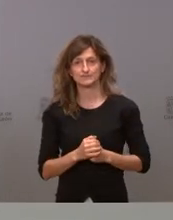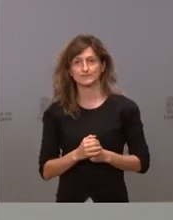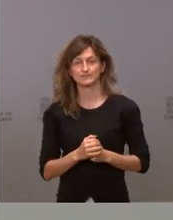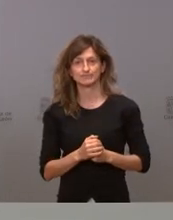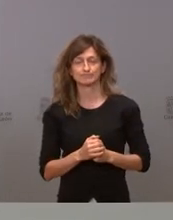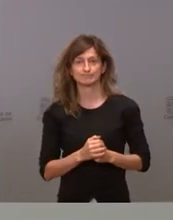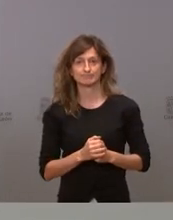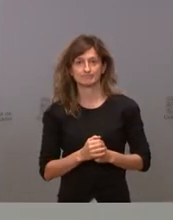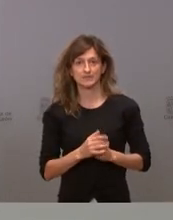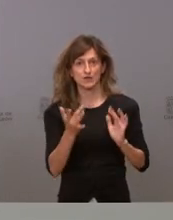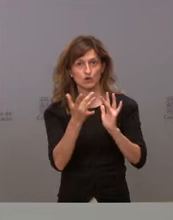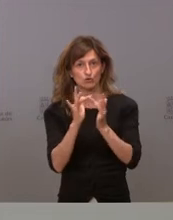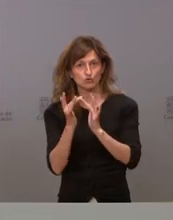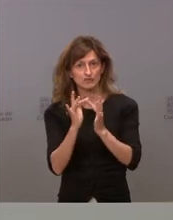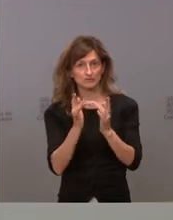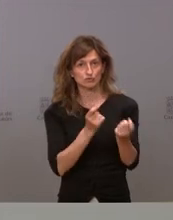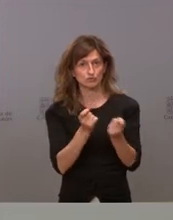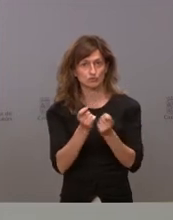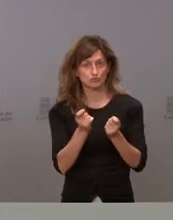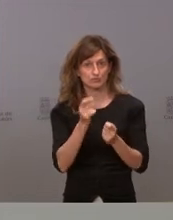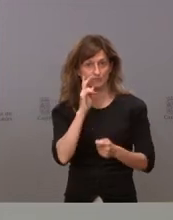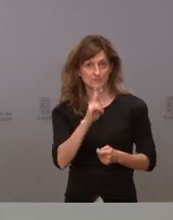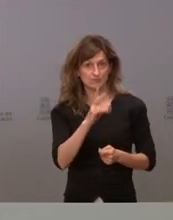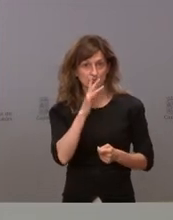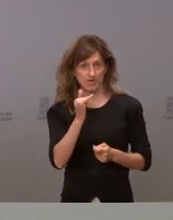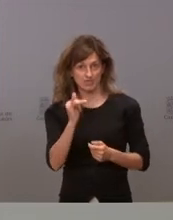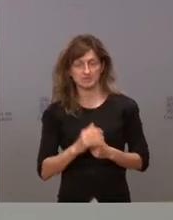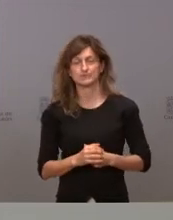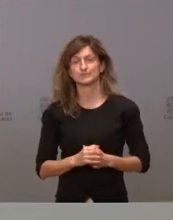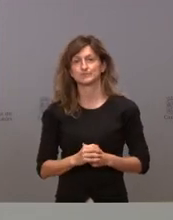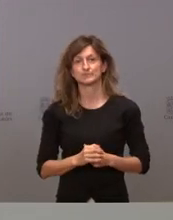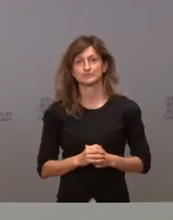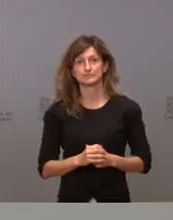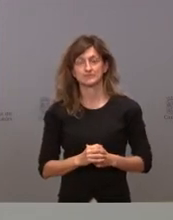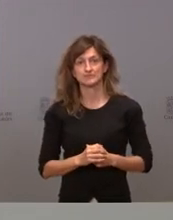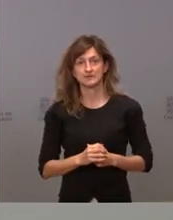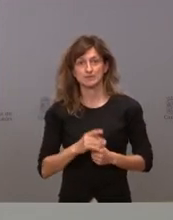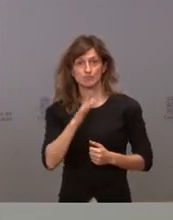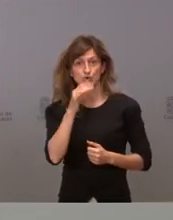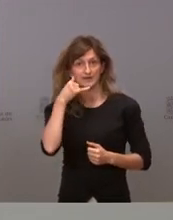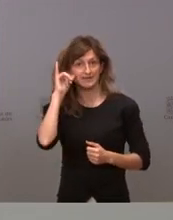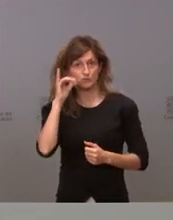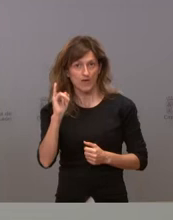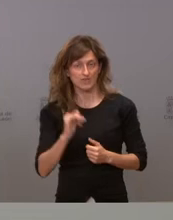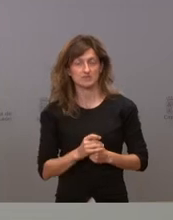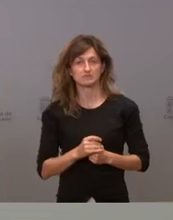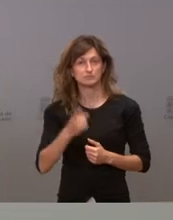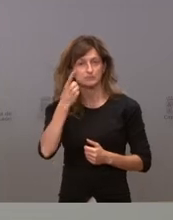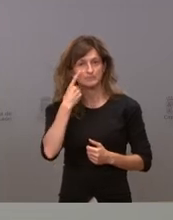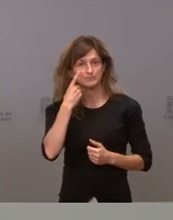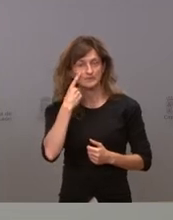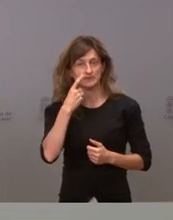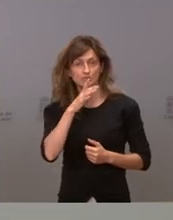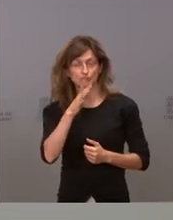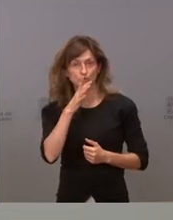los contactos allá donde se están produciendo y allá donde tienen riesgo que es fundamentalmente en